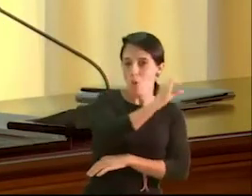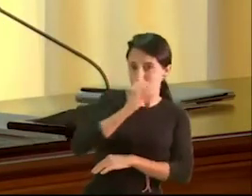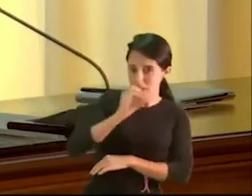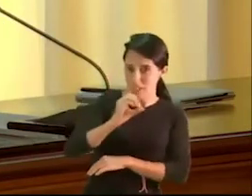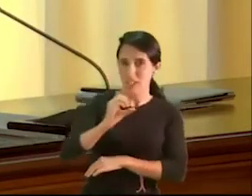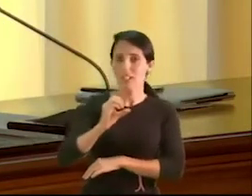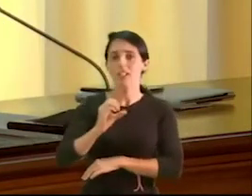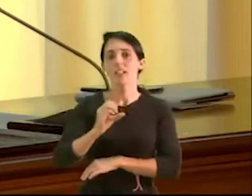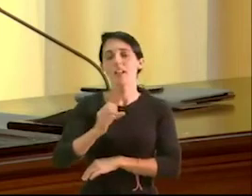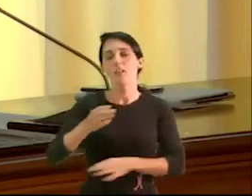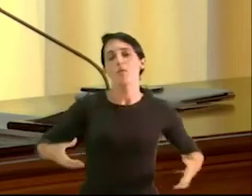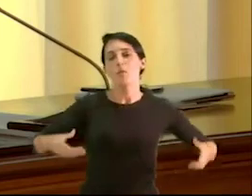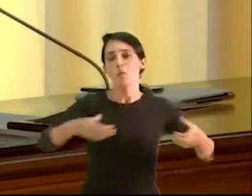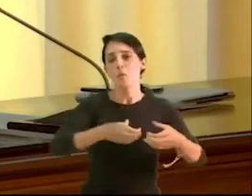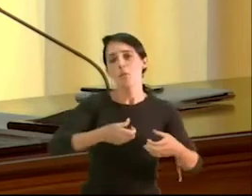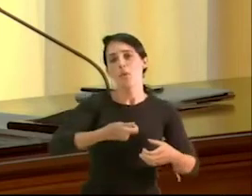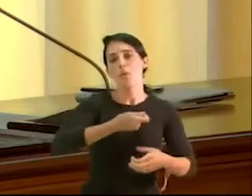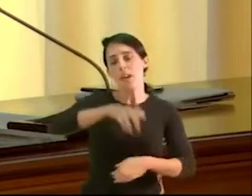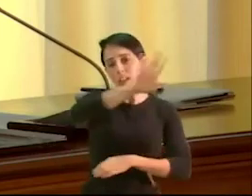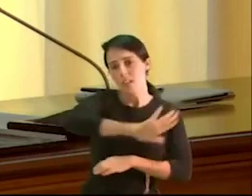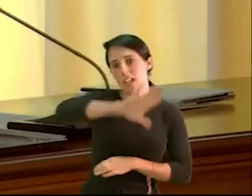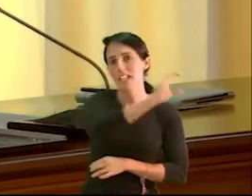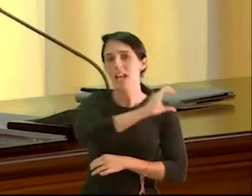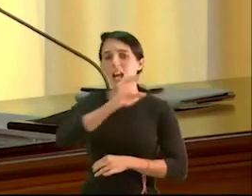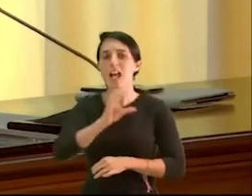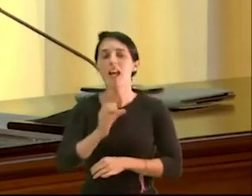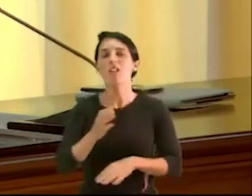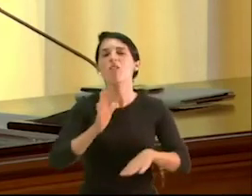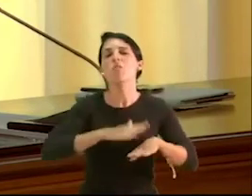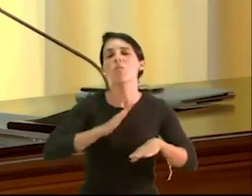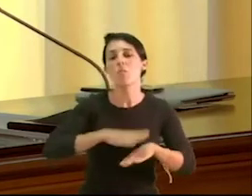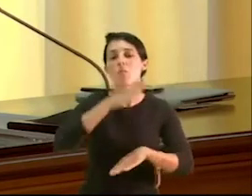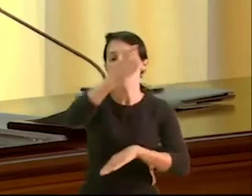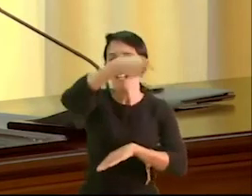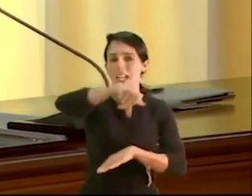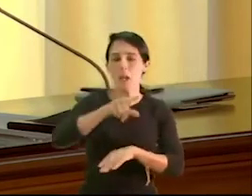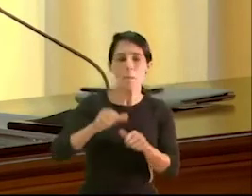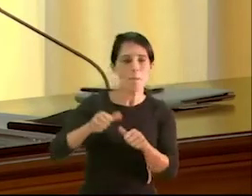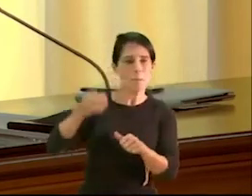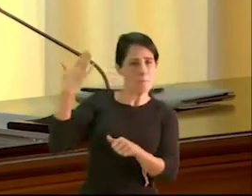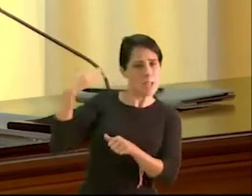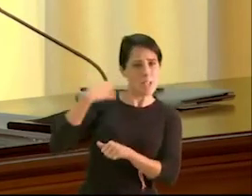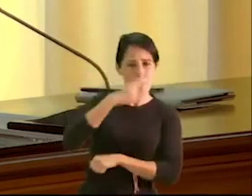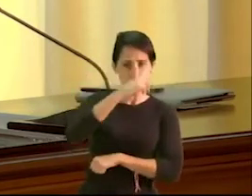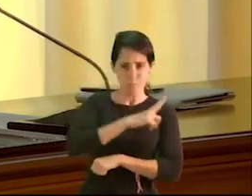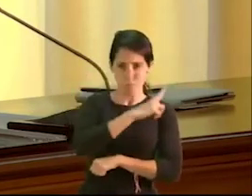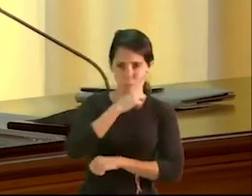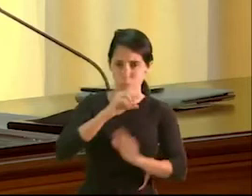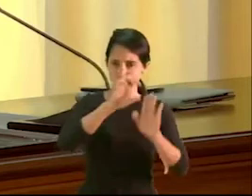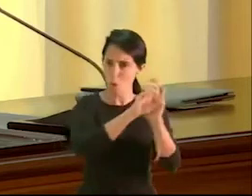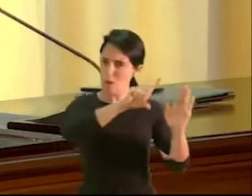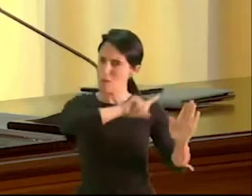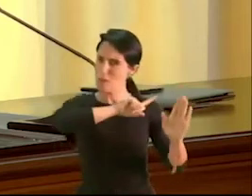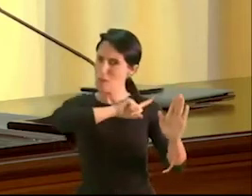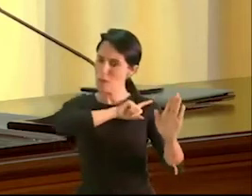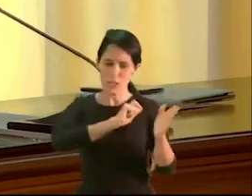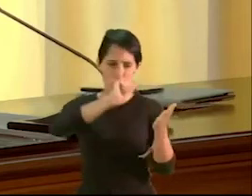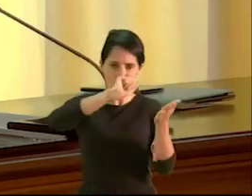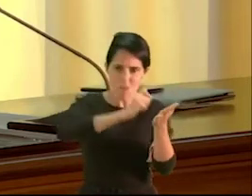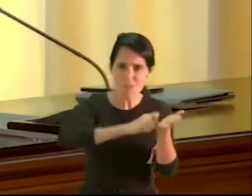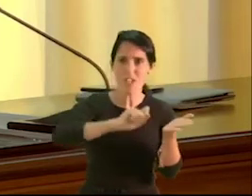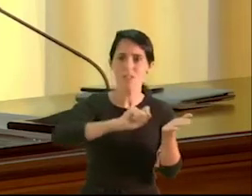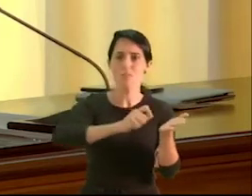Partido Nacionalista Canario, en el grupo político. ¿Por qué? Porque él se había comprometido con un código ético firmado por puño y letra que constan